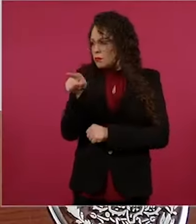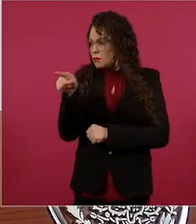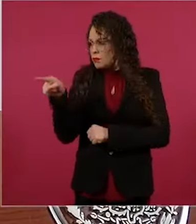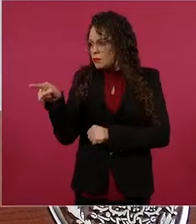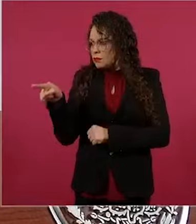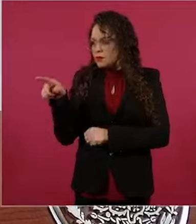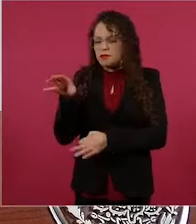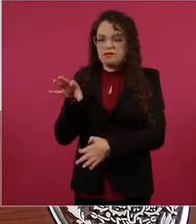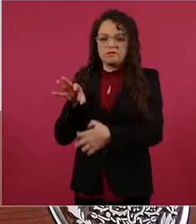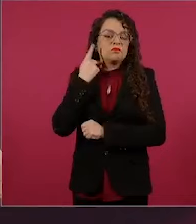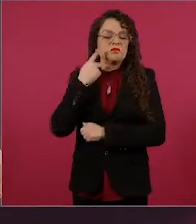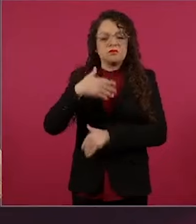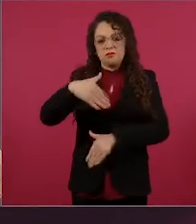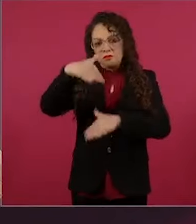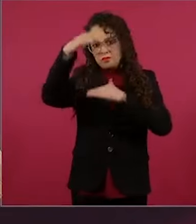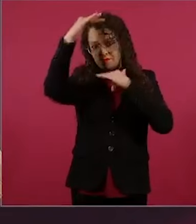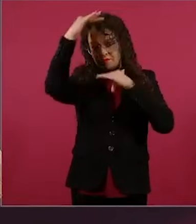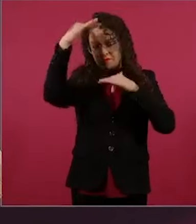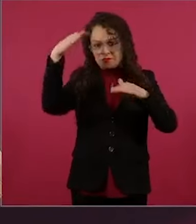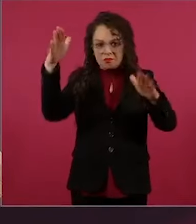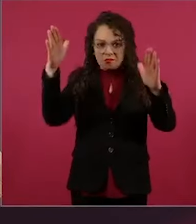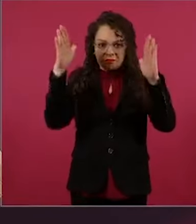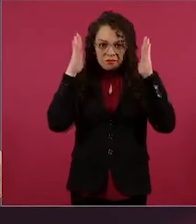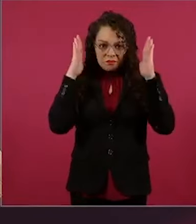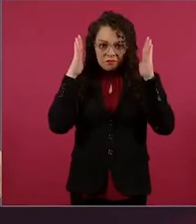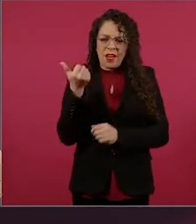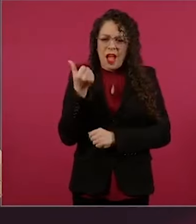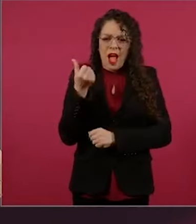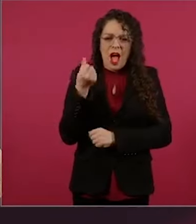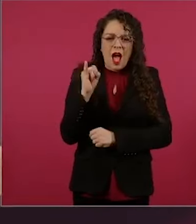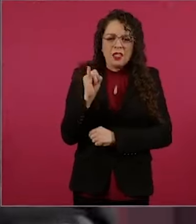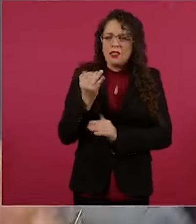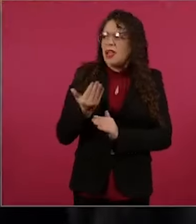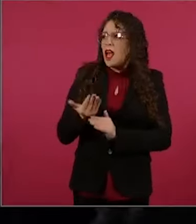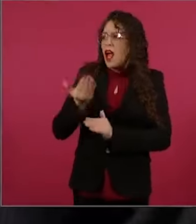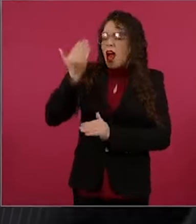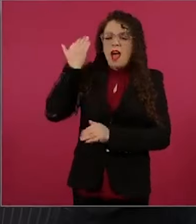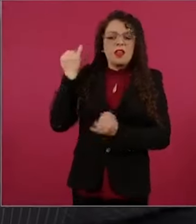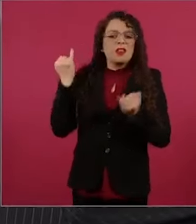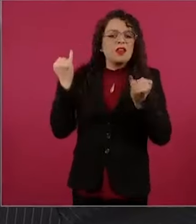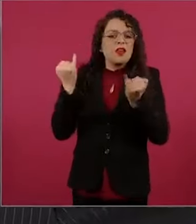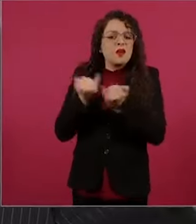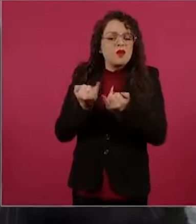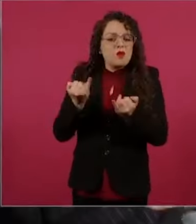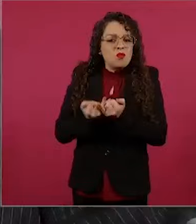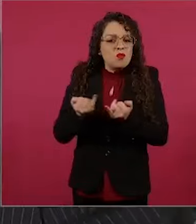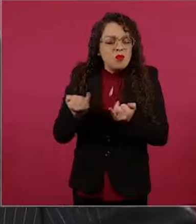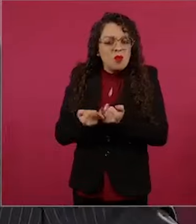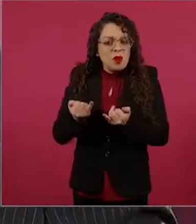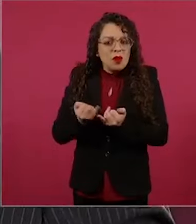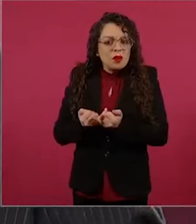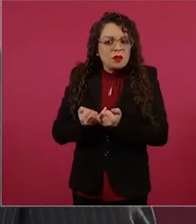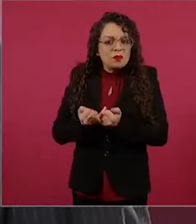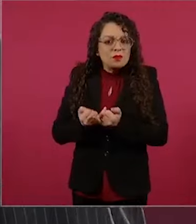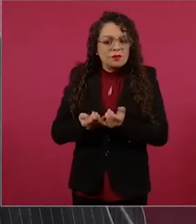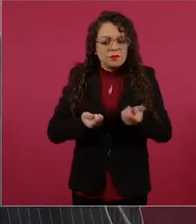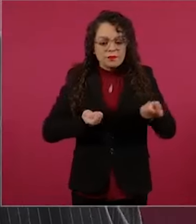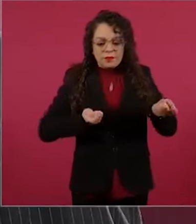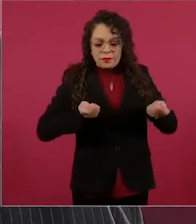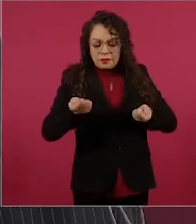bloque conservador, porque así era antes. Todos estos organismos estaban manejados